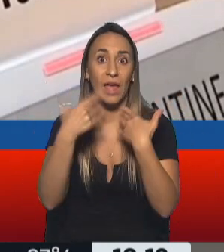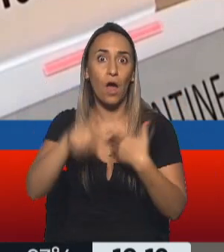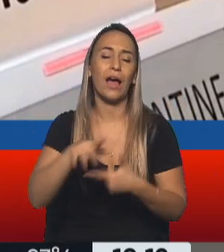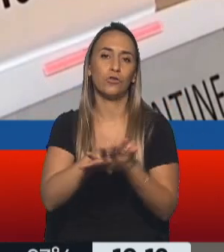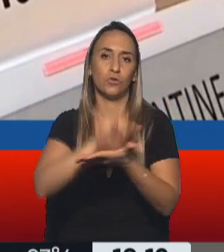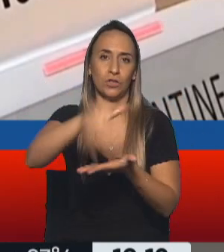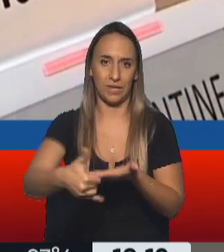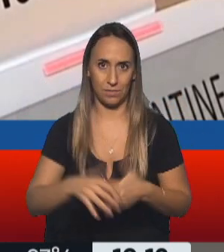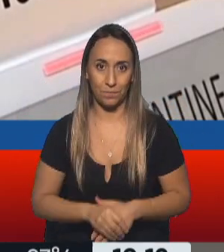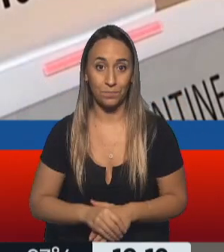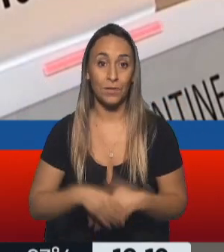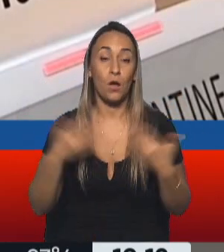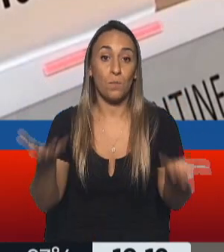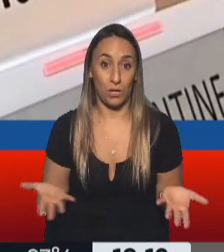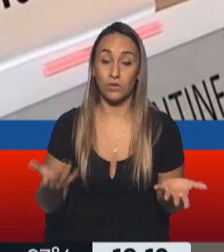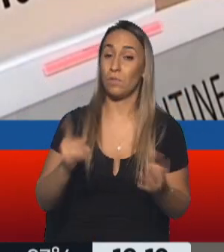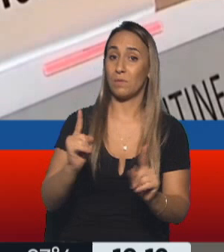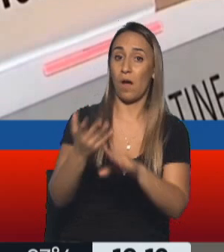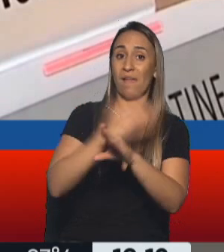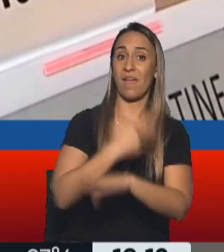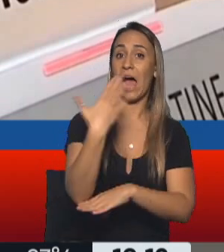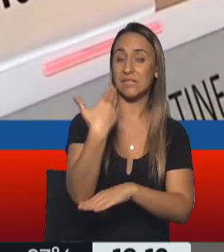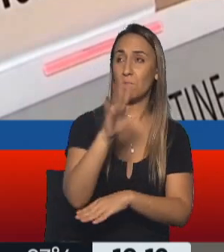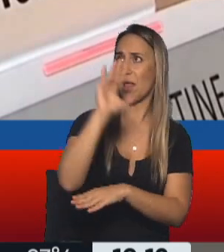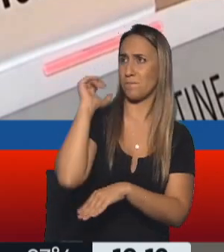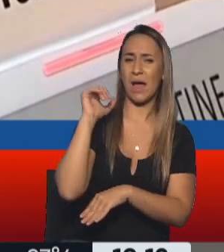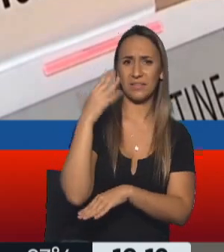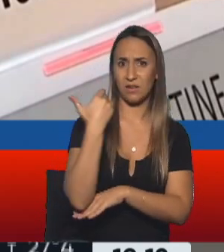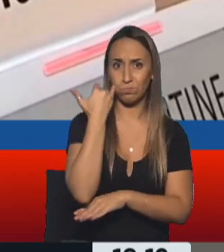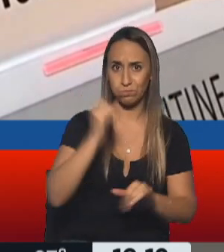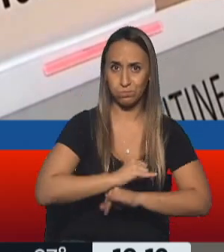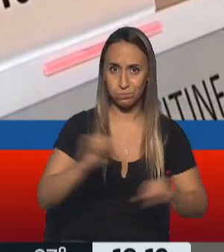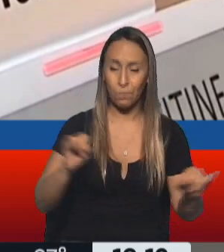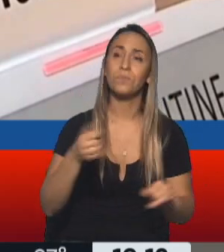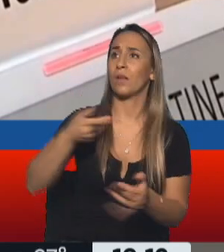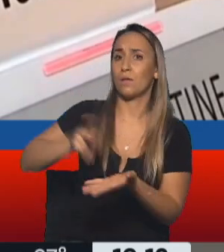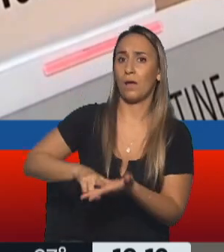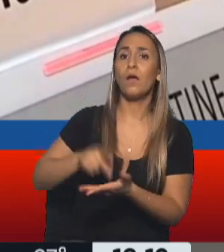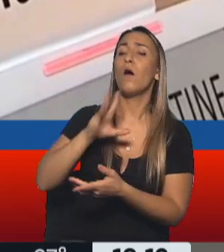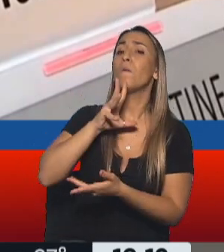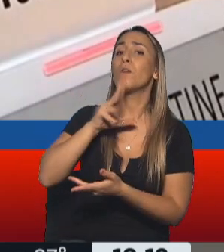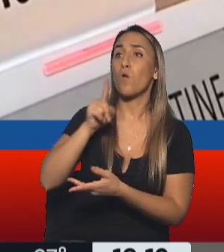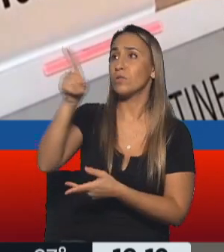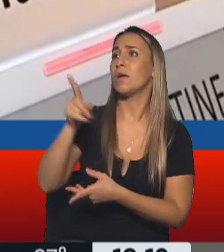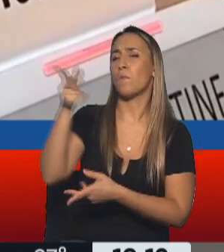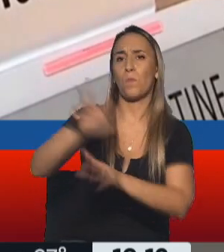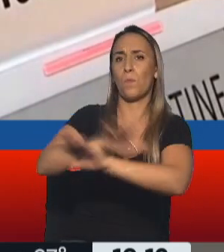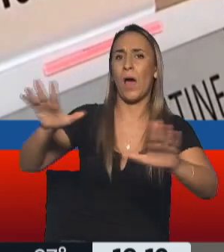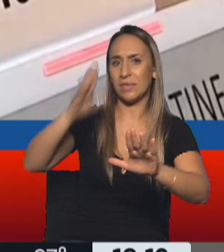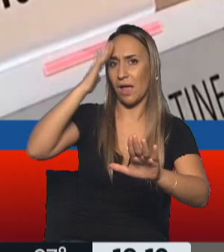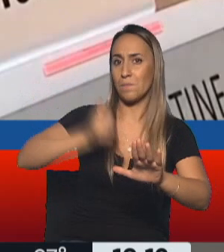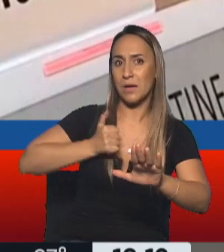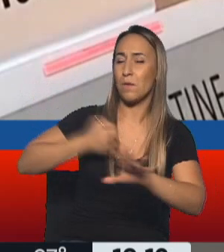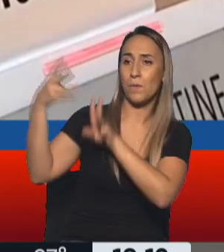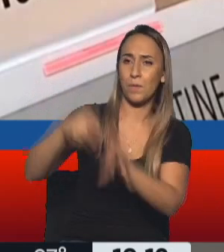Es por eso que, tal como lo manifestamos en la Asamblea General el martes, reiteramos a la Federación Rusa que cese inmediatamente en el uso de la fuerza